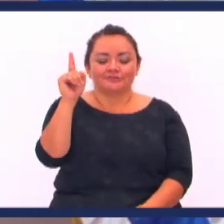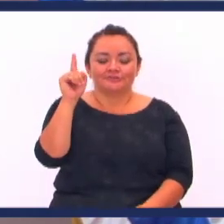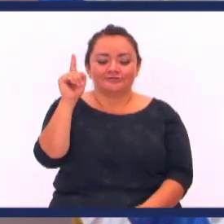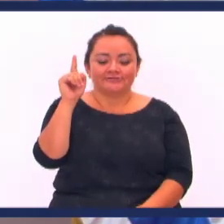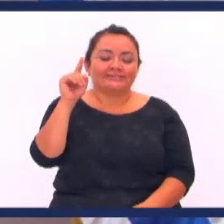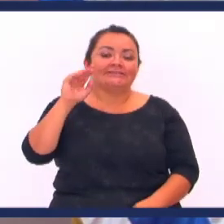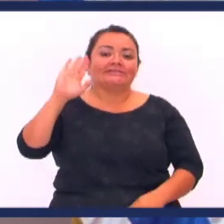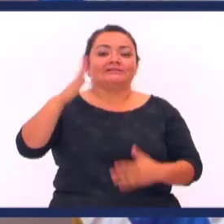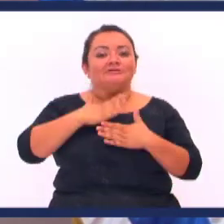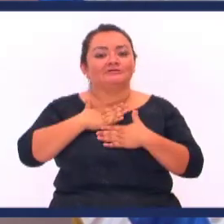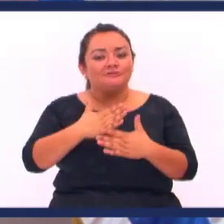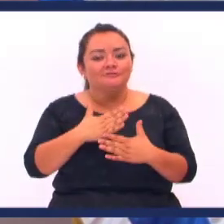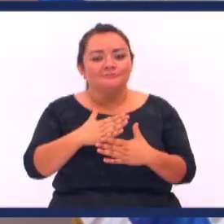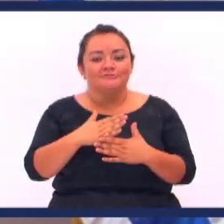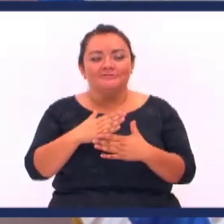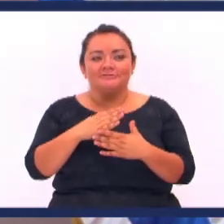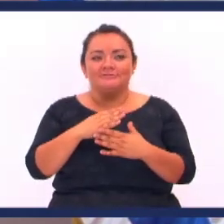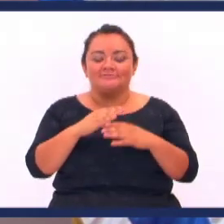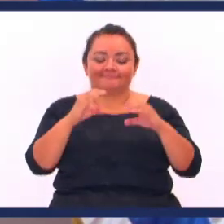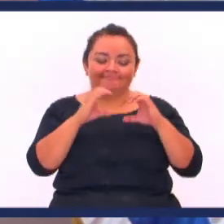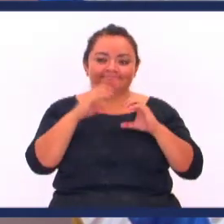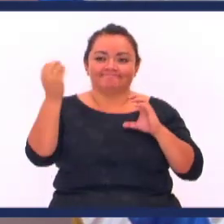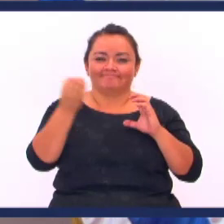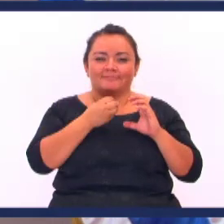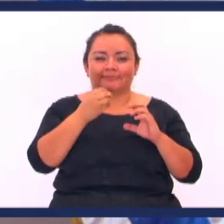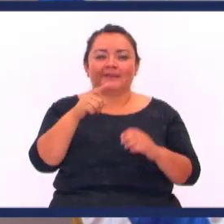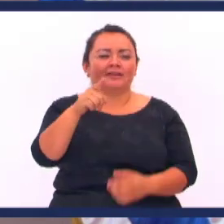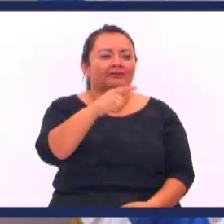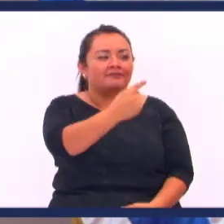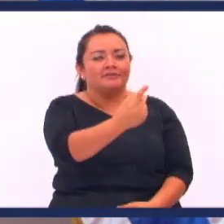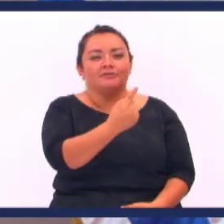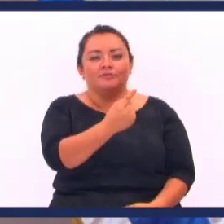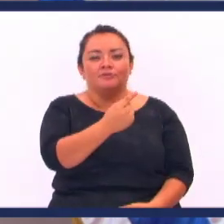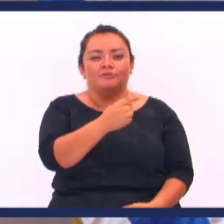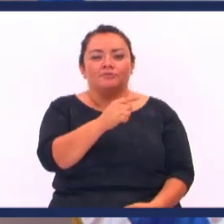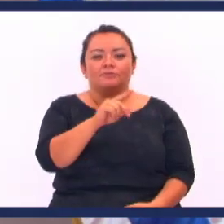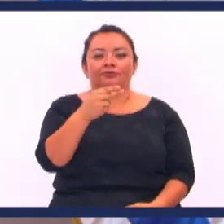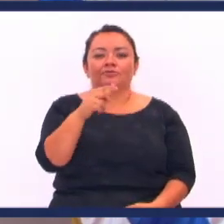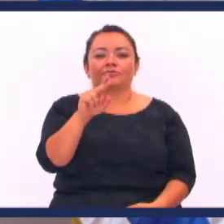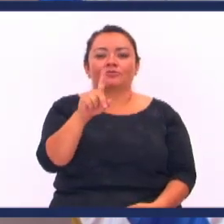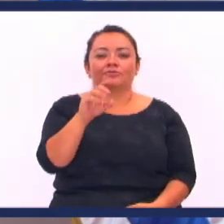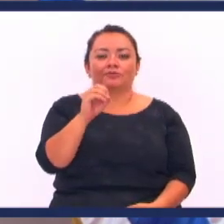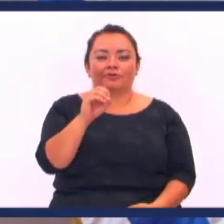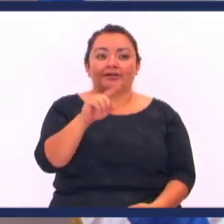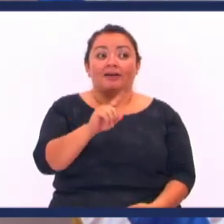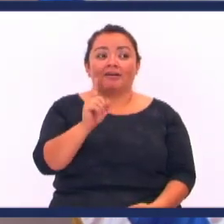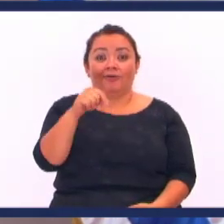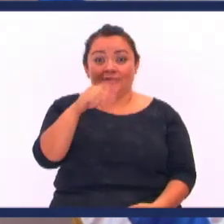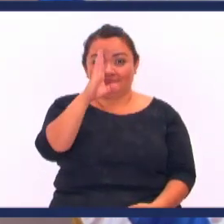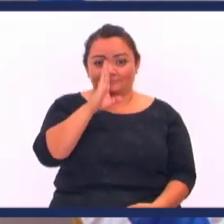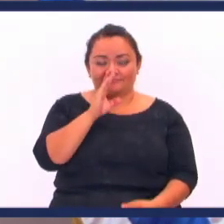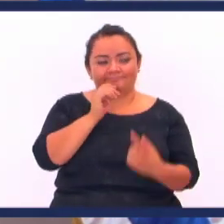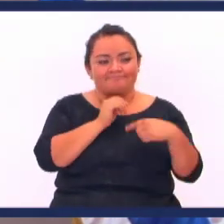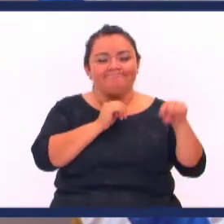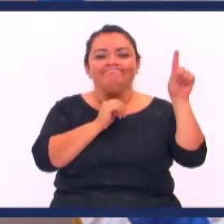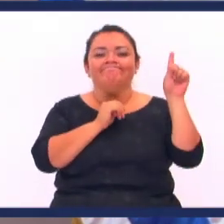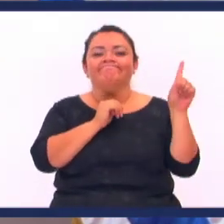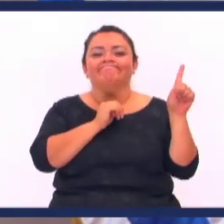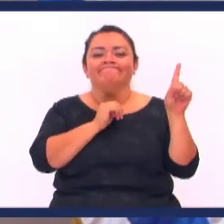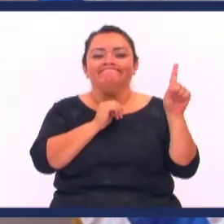bondad De nuestro corazón Por allá venía Hugo de hacer Un mandado Que se le había Encomendado De San Juan O Pico Hoy el mediodía